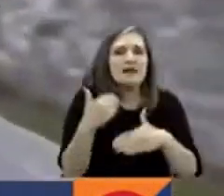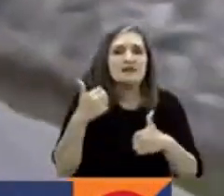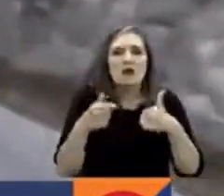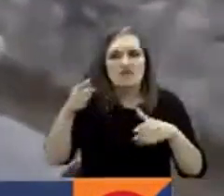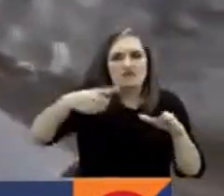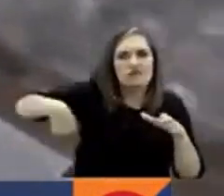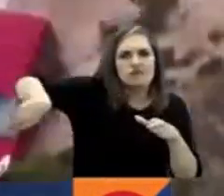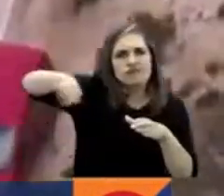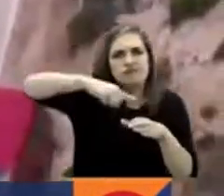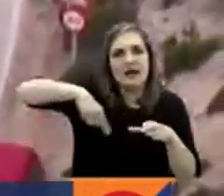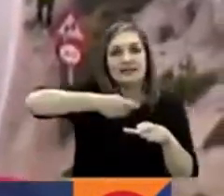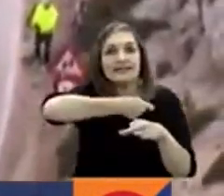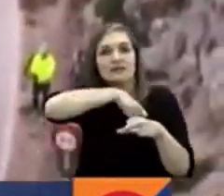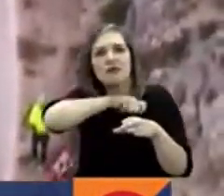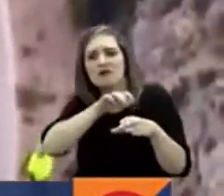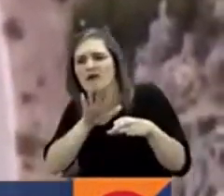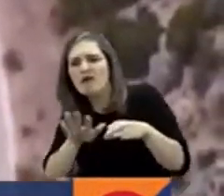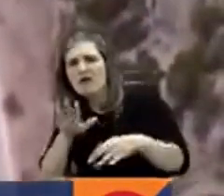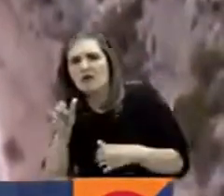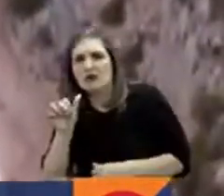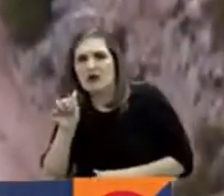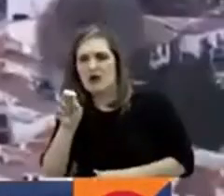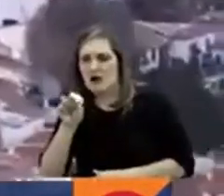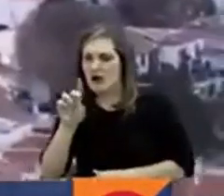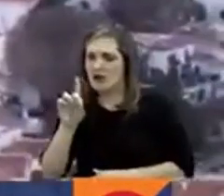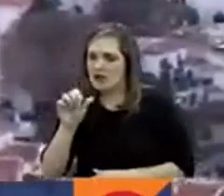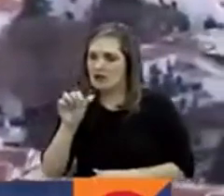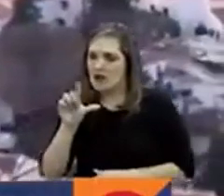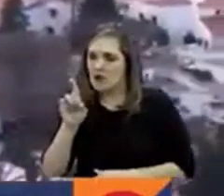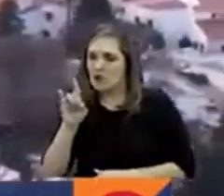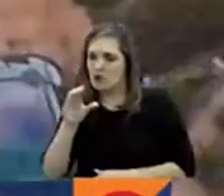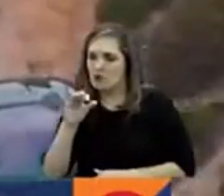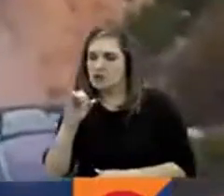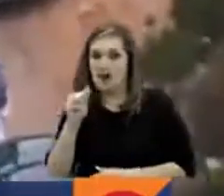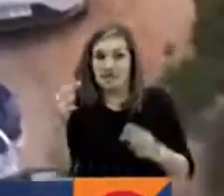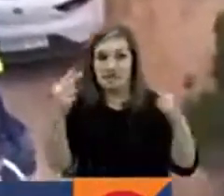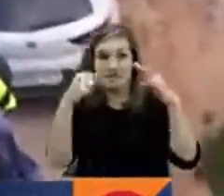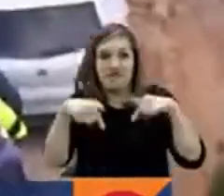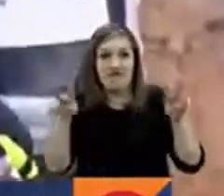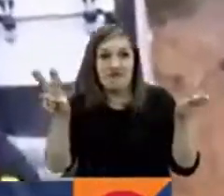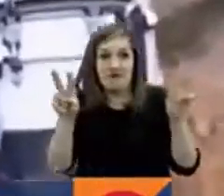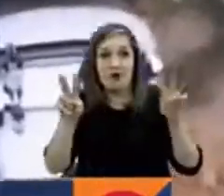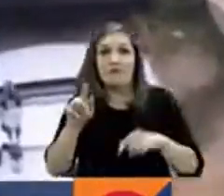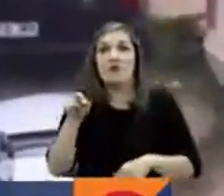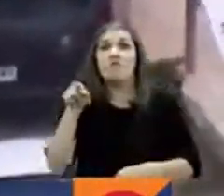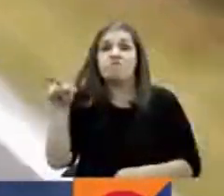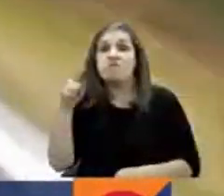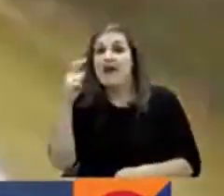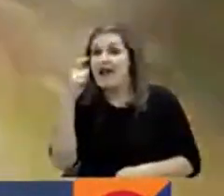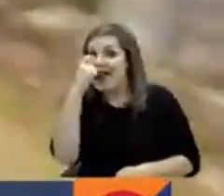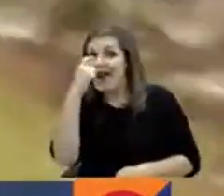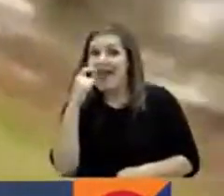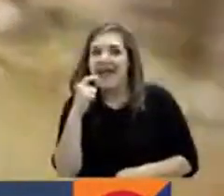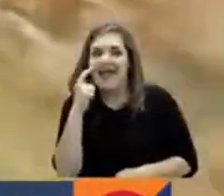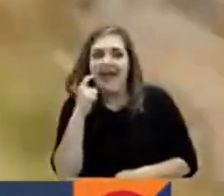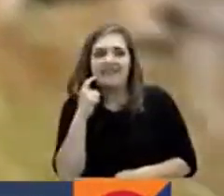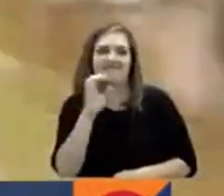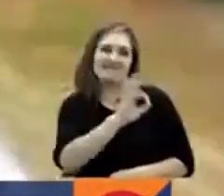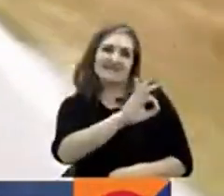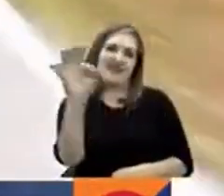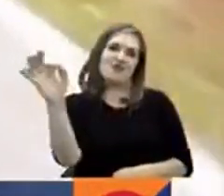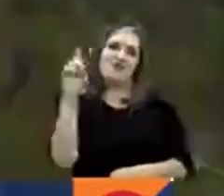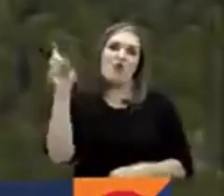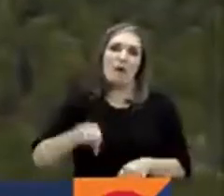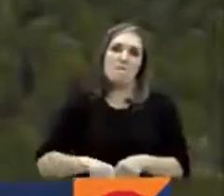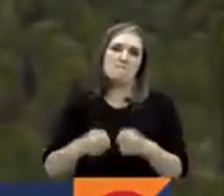a Andalucía, que transmitiremos en la pantalla del canal público del país. Egan Bernal no estará finalmente por una lesión,